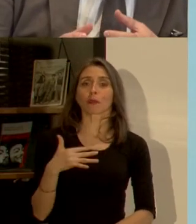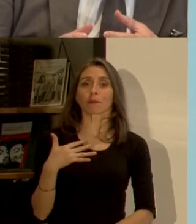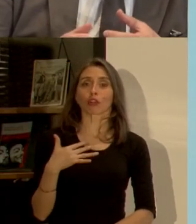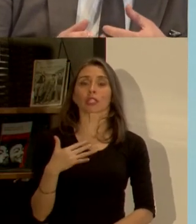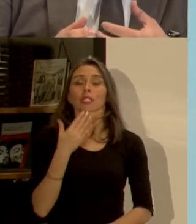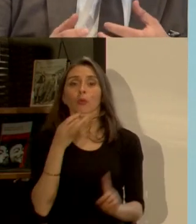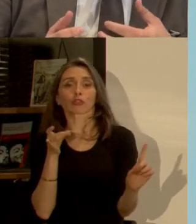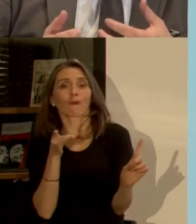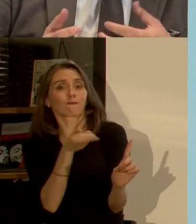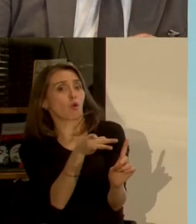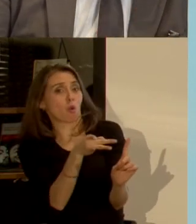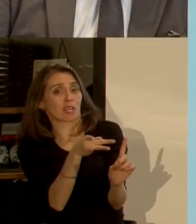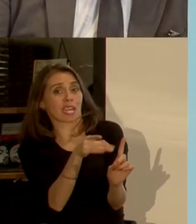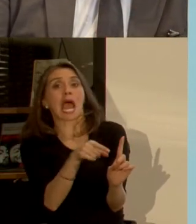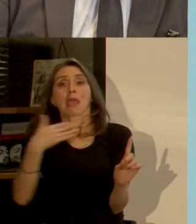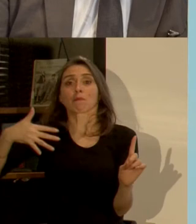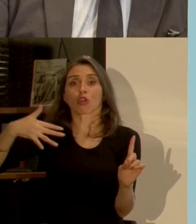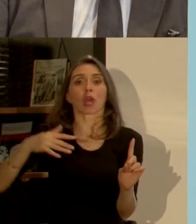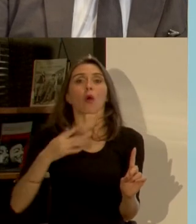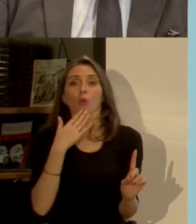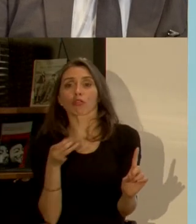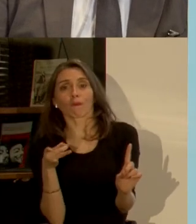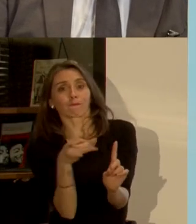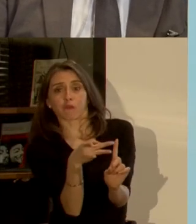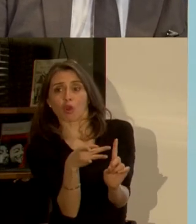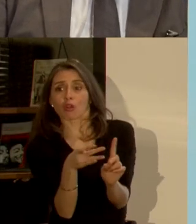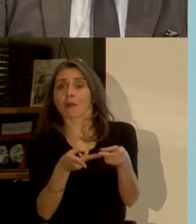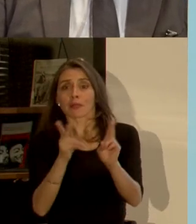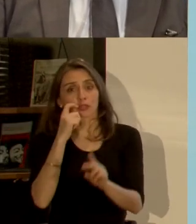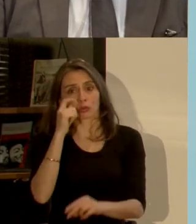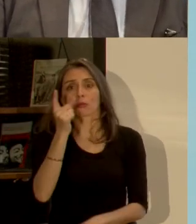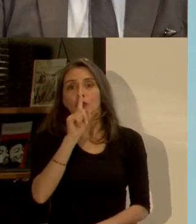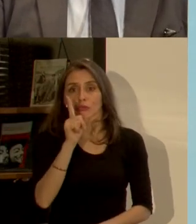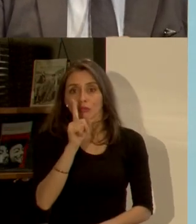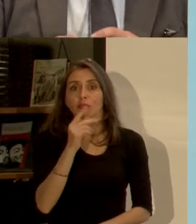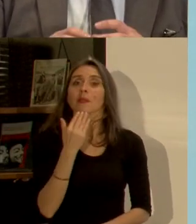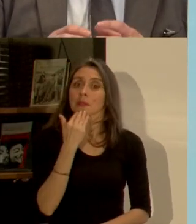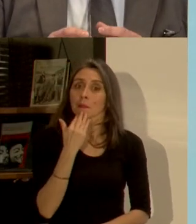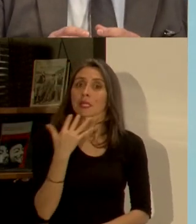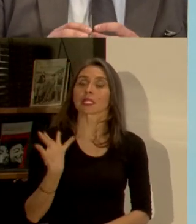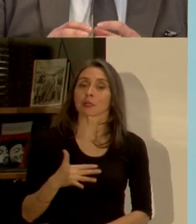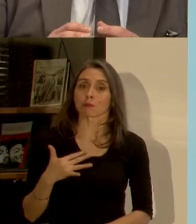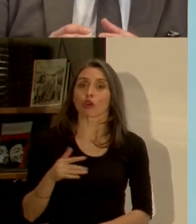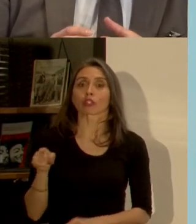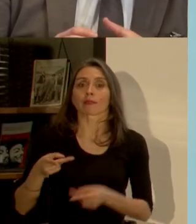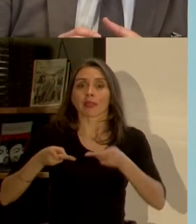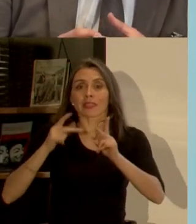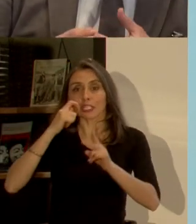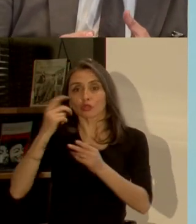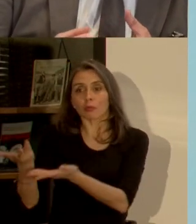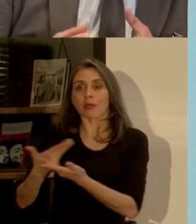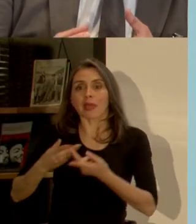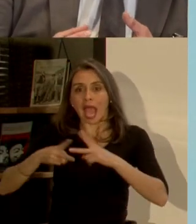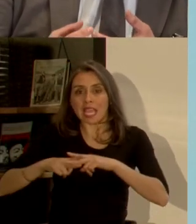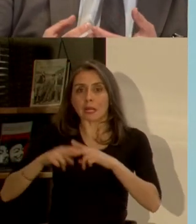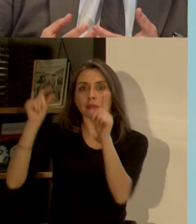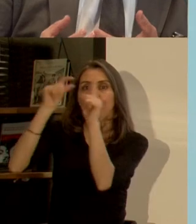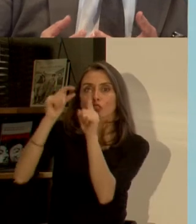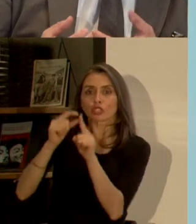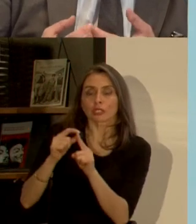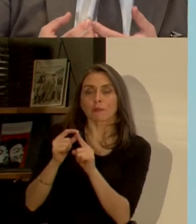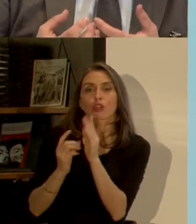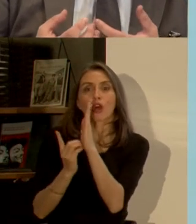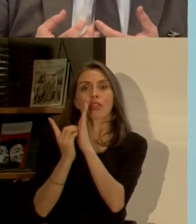cuando se vulneran no solamente son relevantes cuando se violan los derechos humanos sino que también son herramientas conceptos de desarrollo